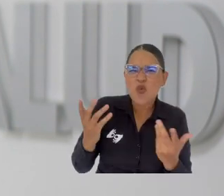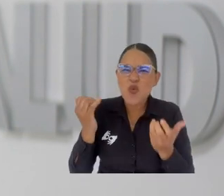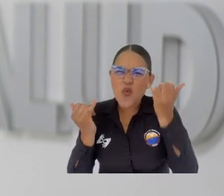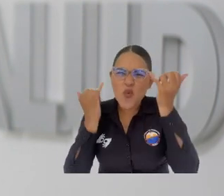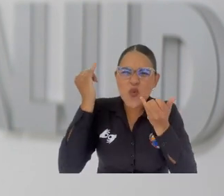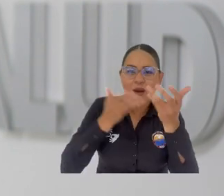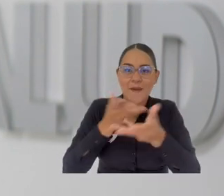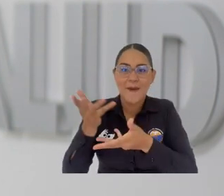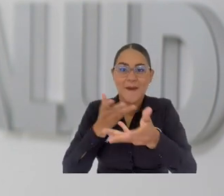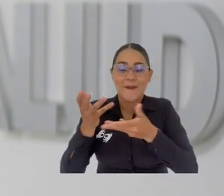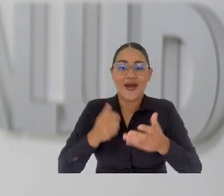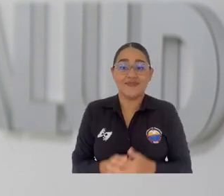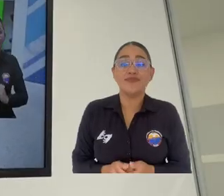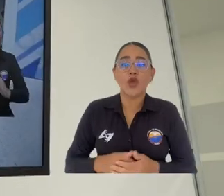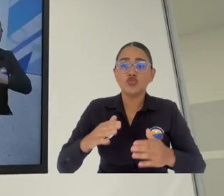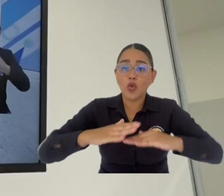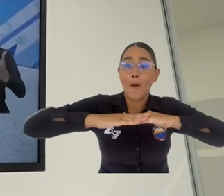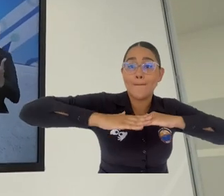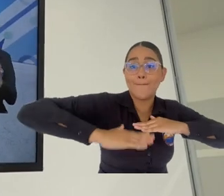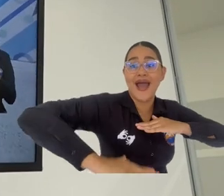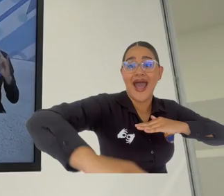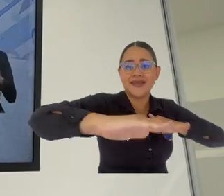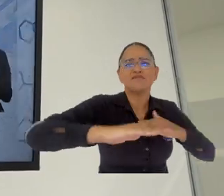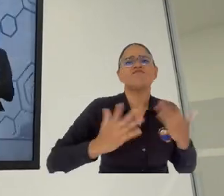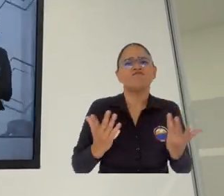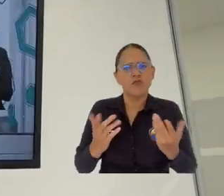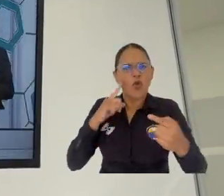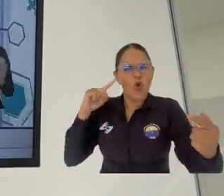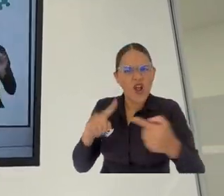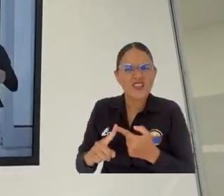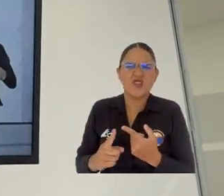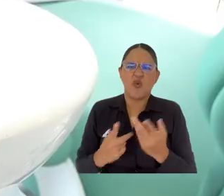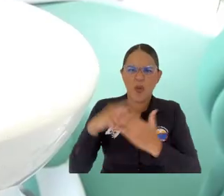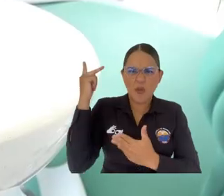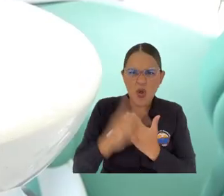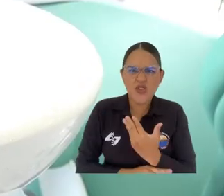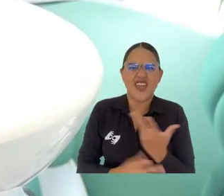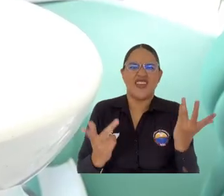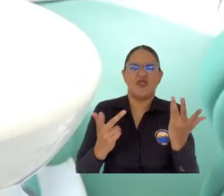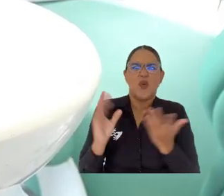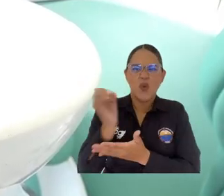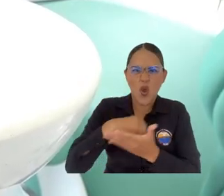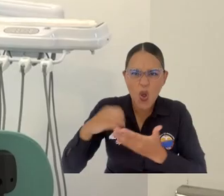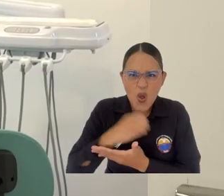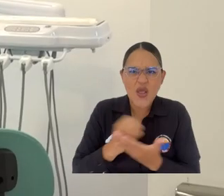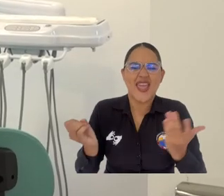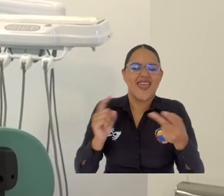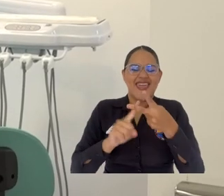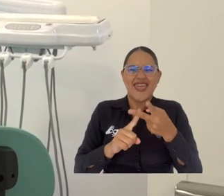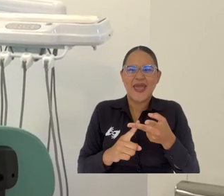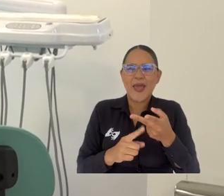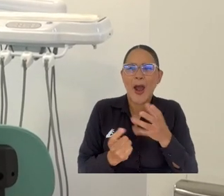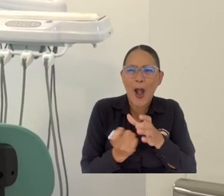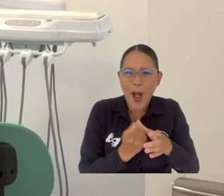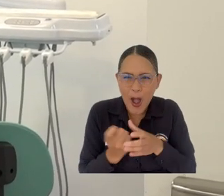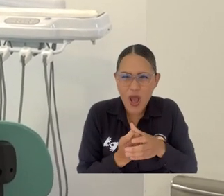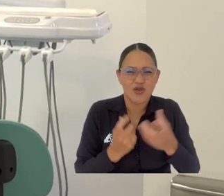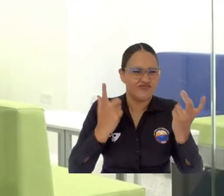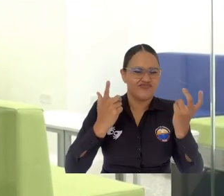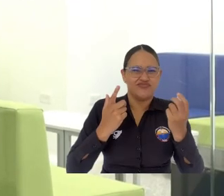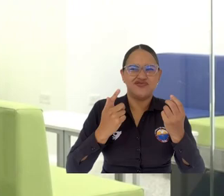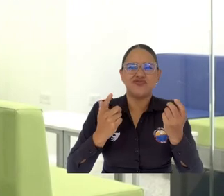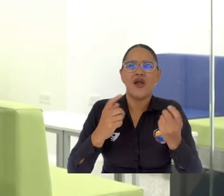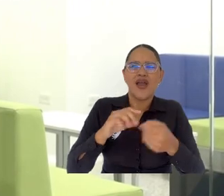con otros y compartir ideas. La capacidad instalada para desarrollar proyectos en microbiología, genética, biología molecular,